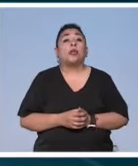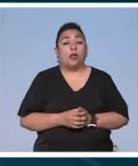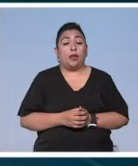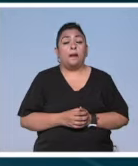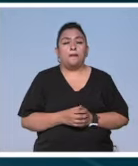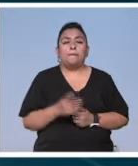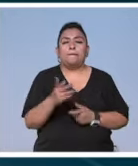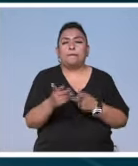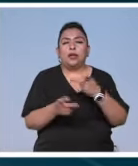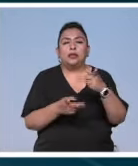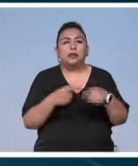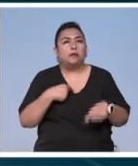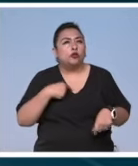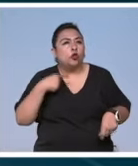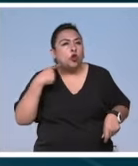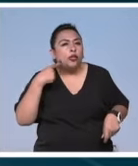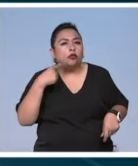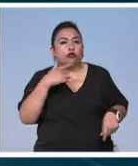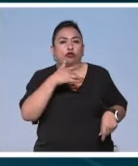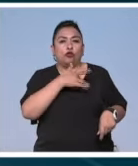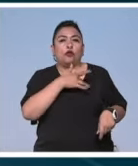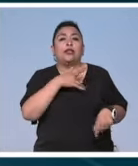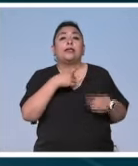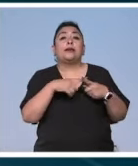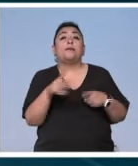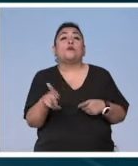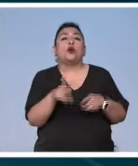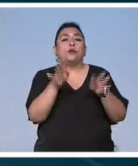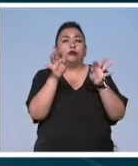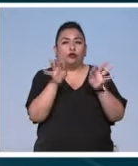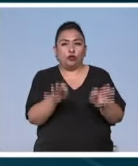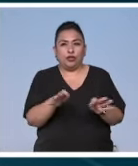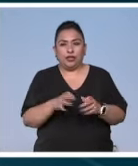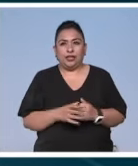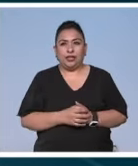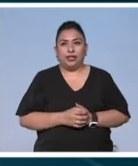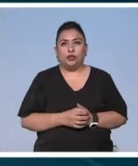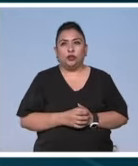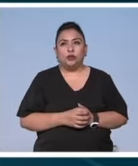prestemos oídos al corazón de los pueblos originarios